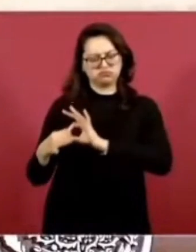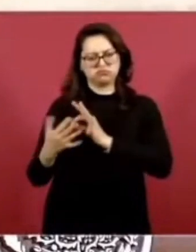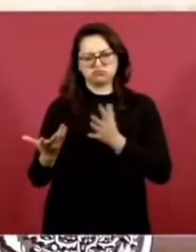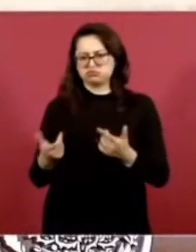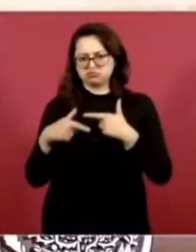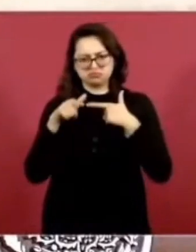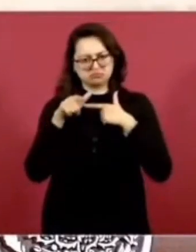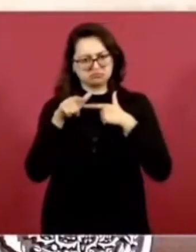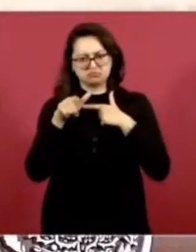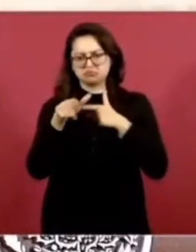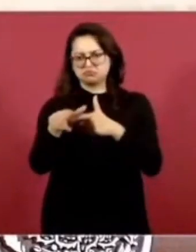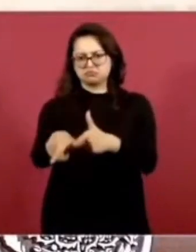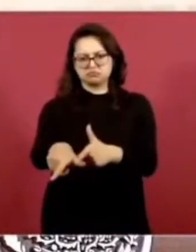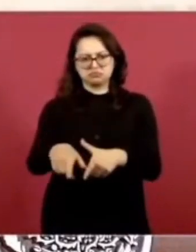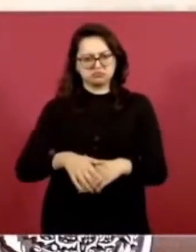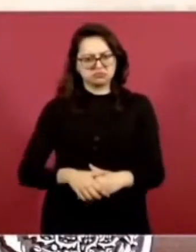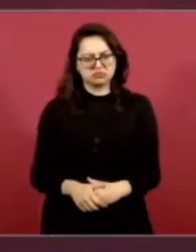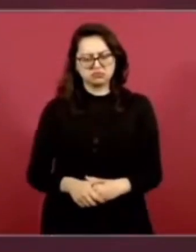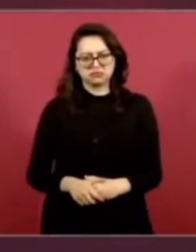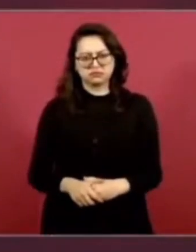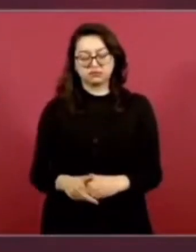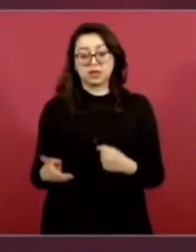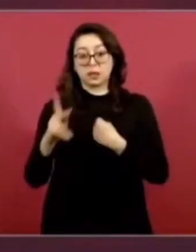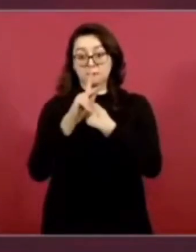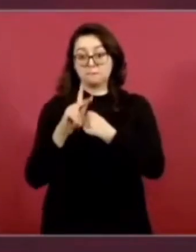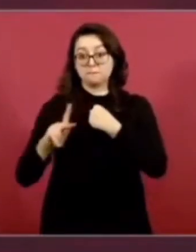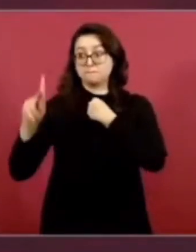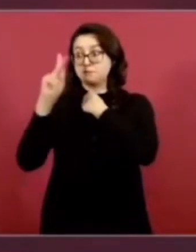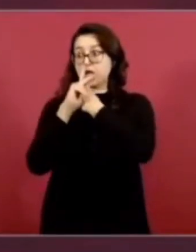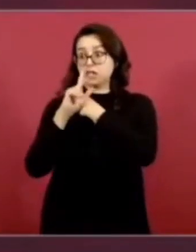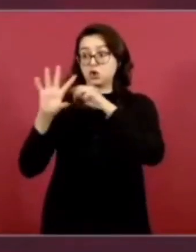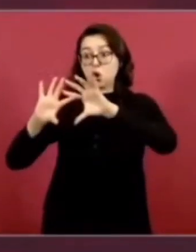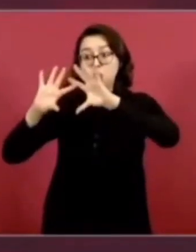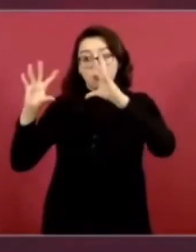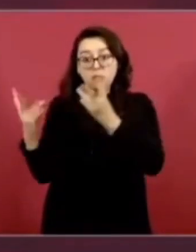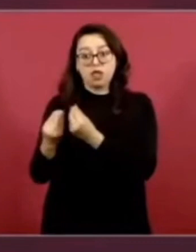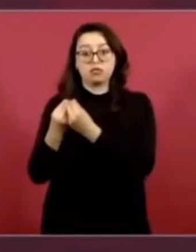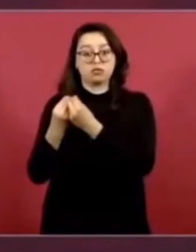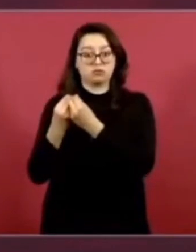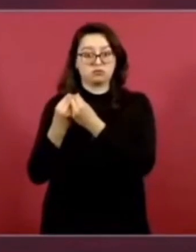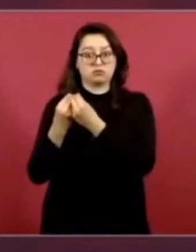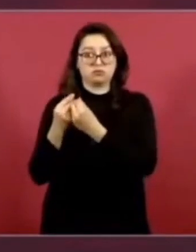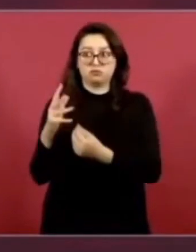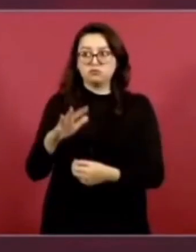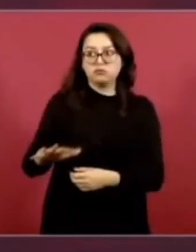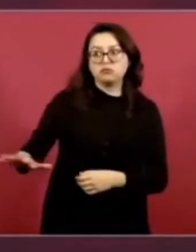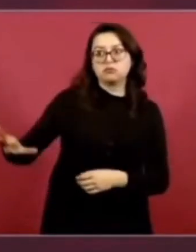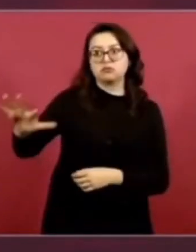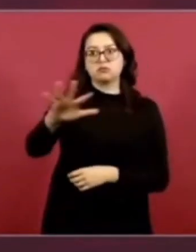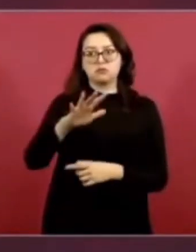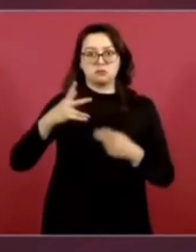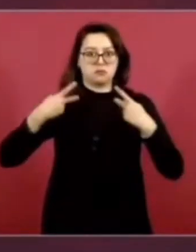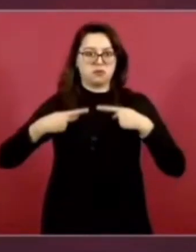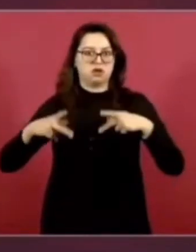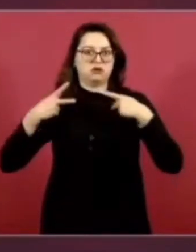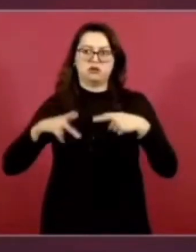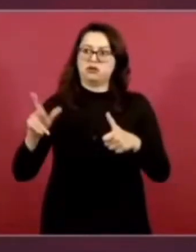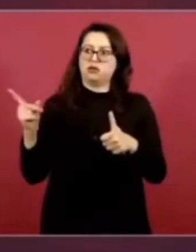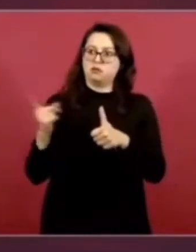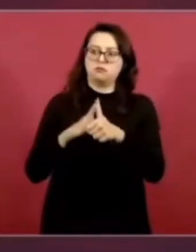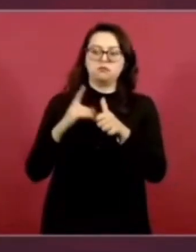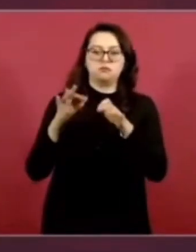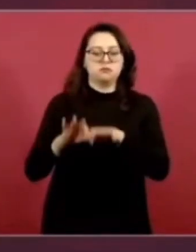no es solo su gobierno, es su pueblo, fundamentalmente.